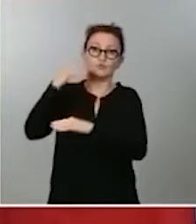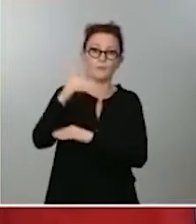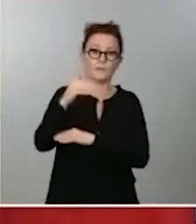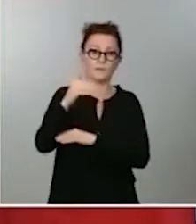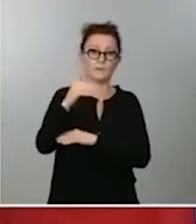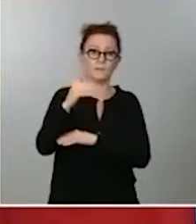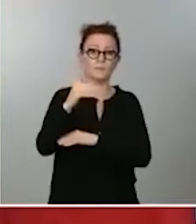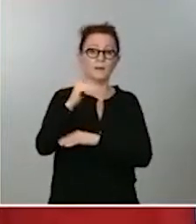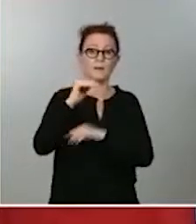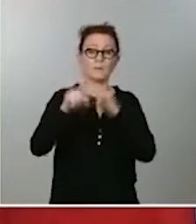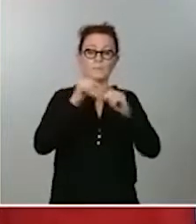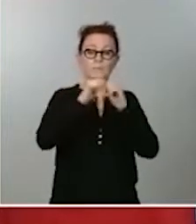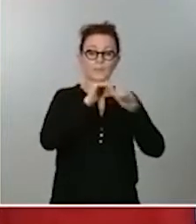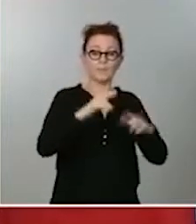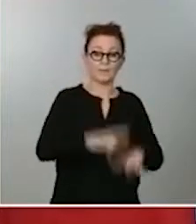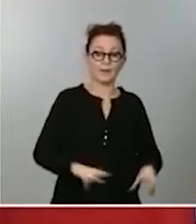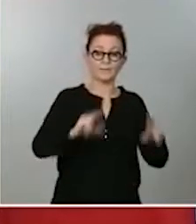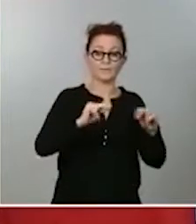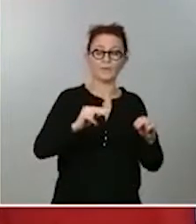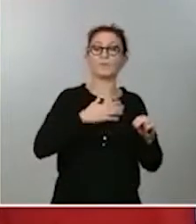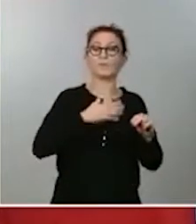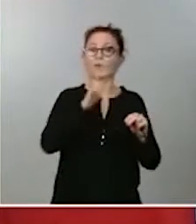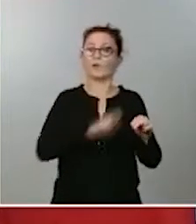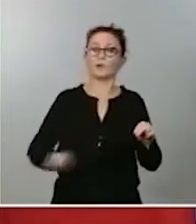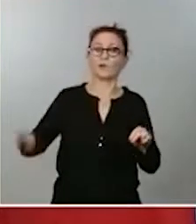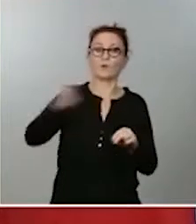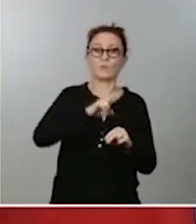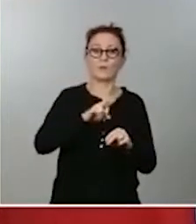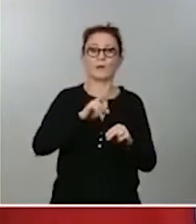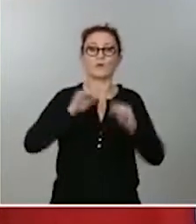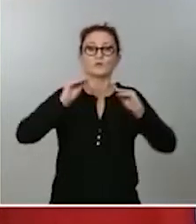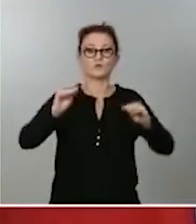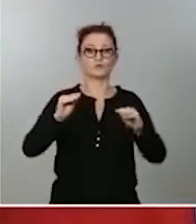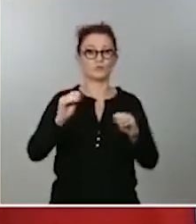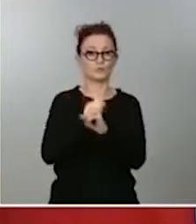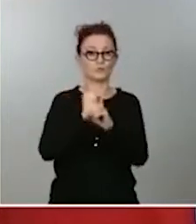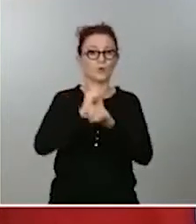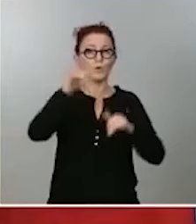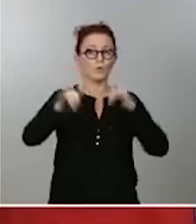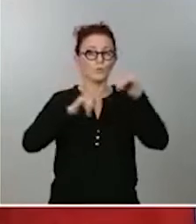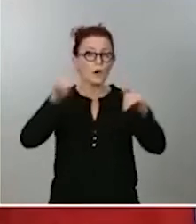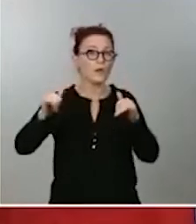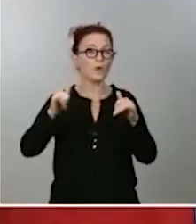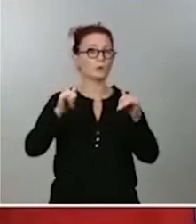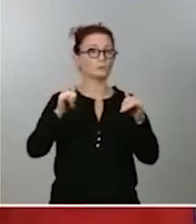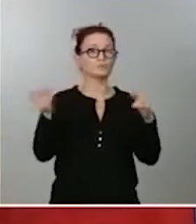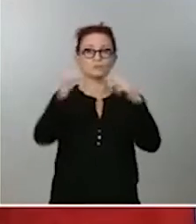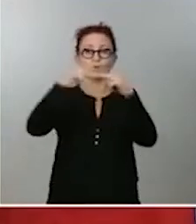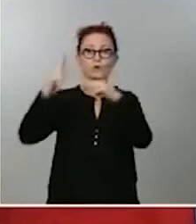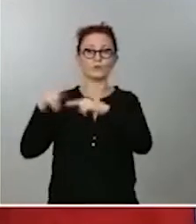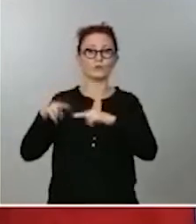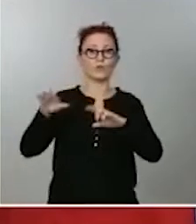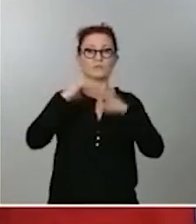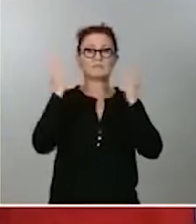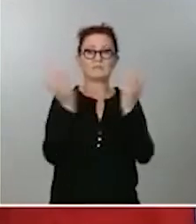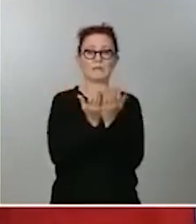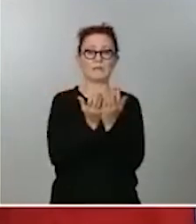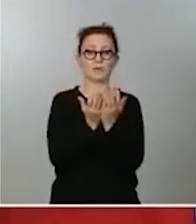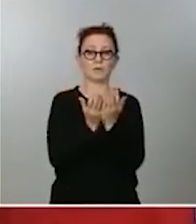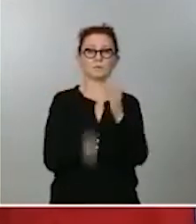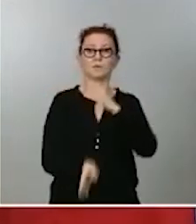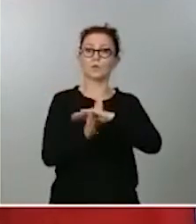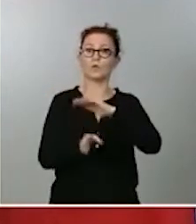pueda recuperar en plena capacidad toda su actividad de vuelo y todas sus conexiones internacionales. Cumple los requisitos,